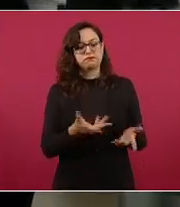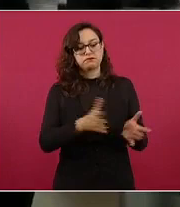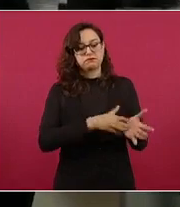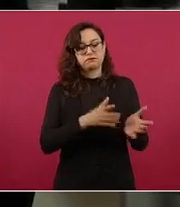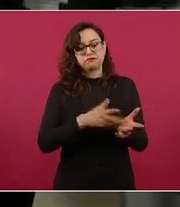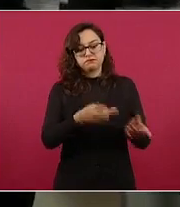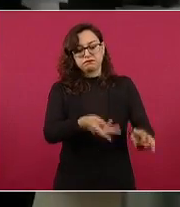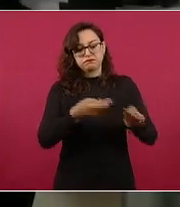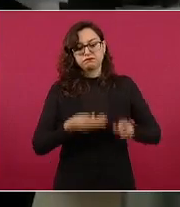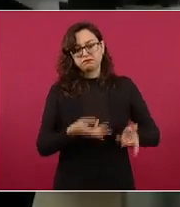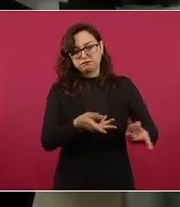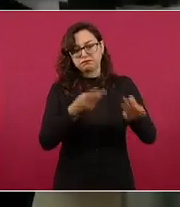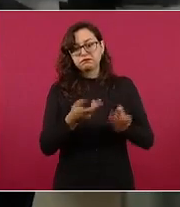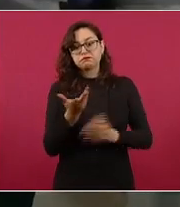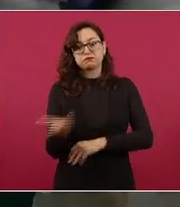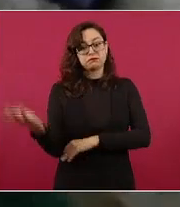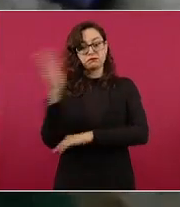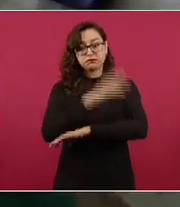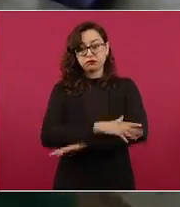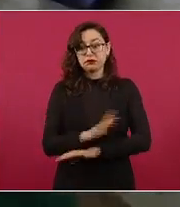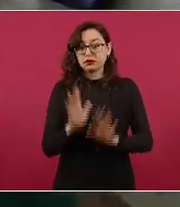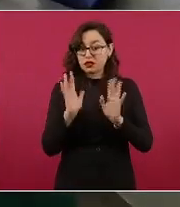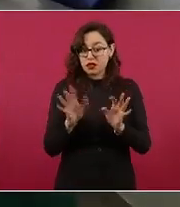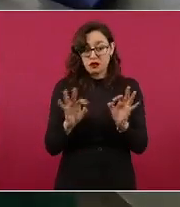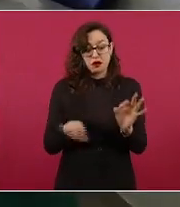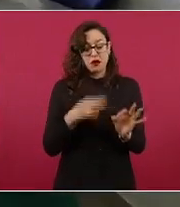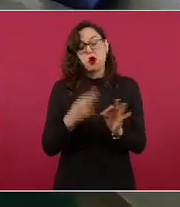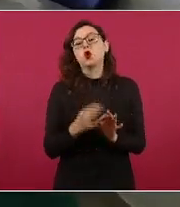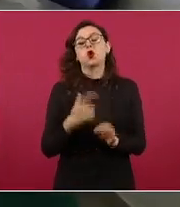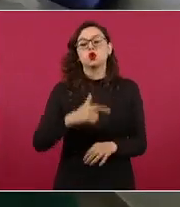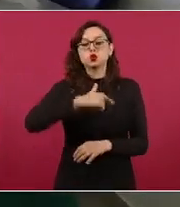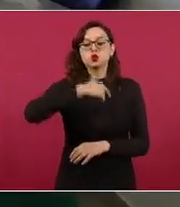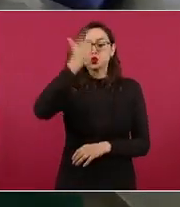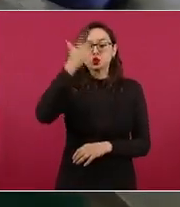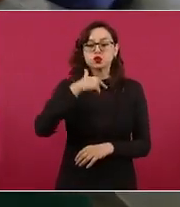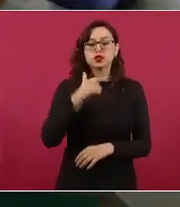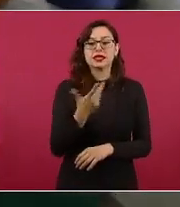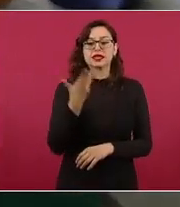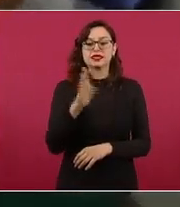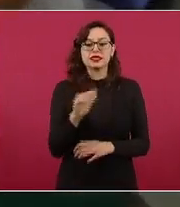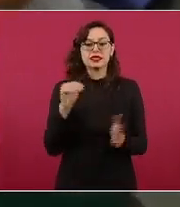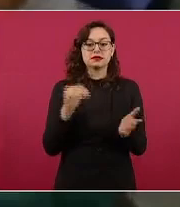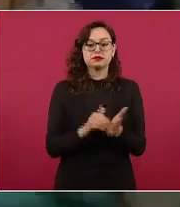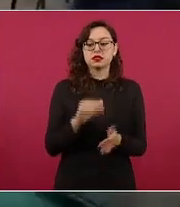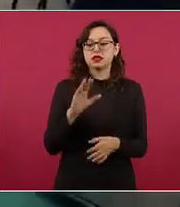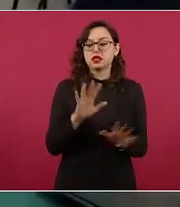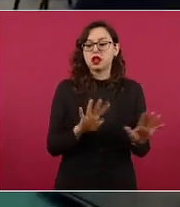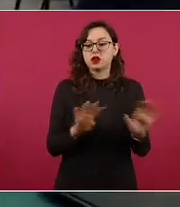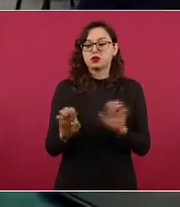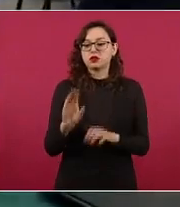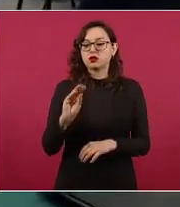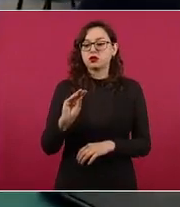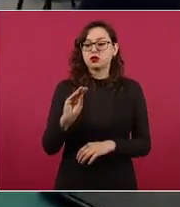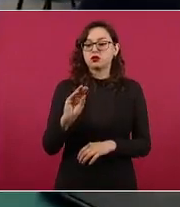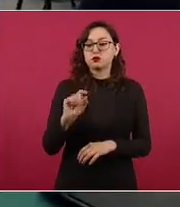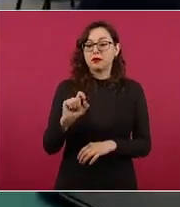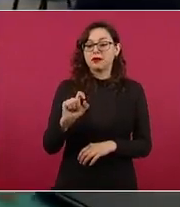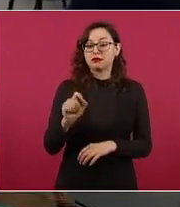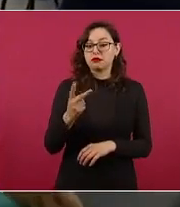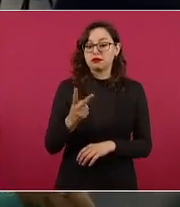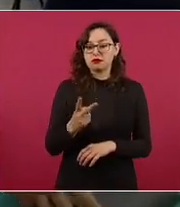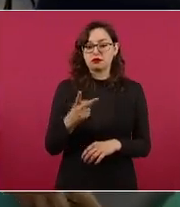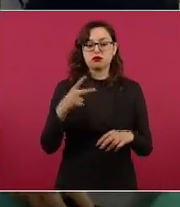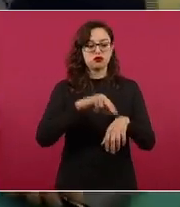toda la información de los 10.922 que fueron inscritos en esta convocatoria para